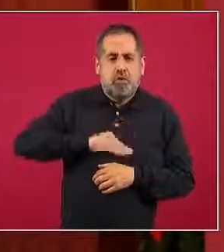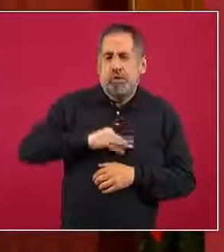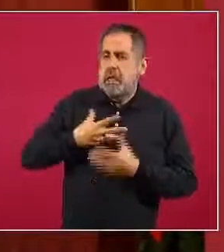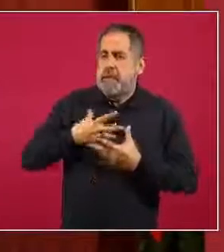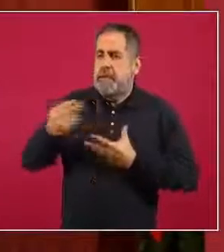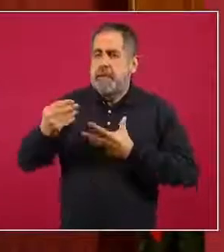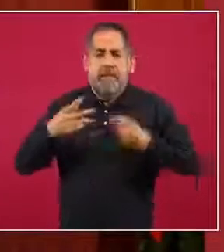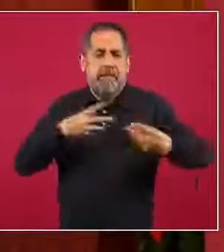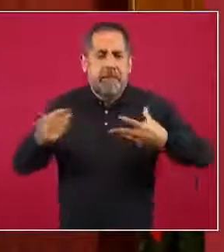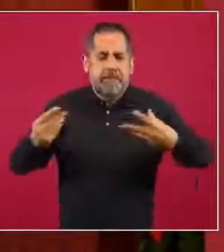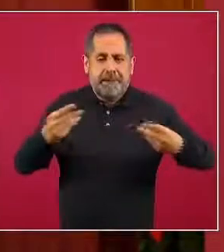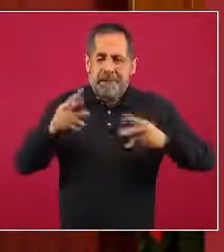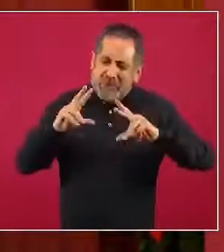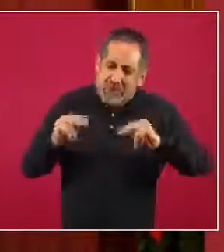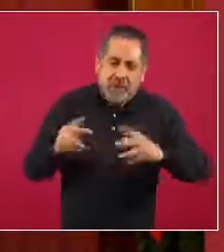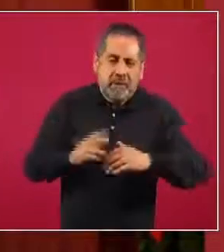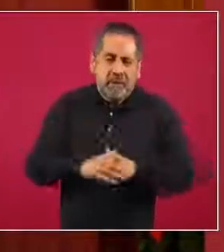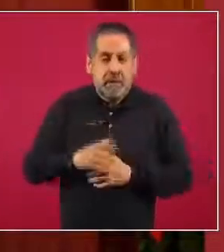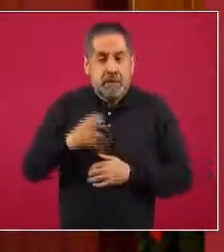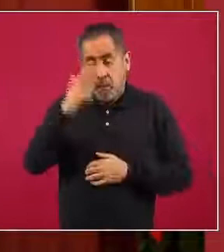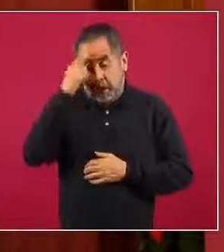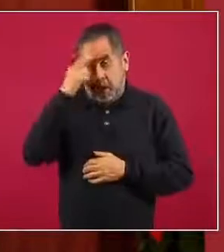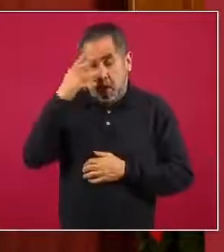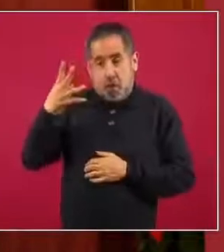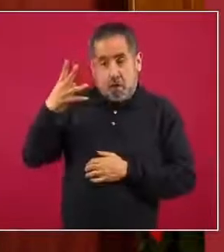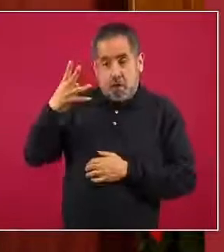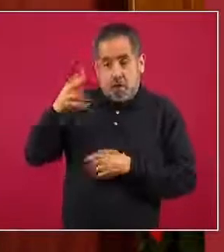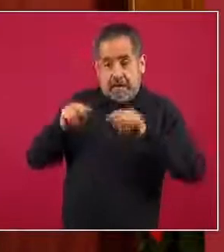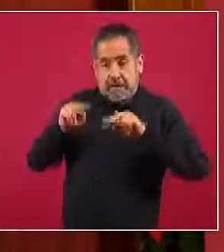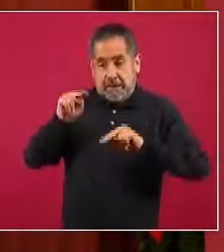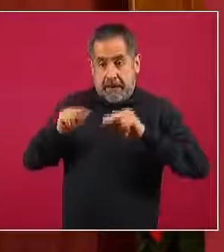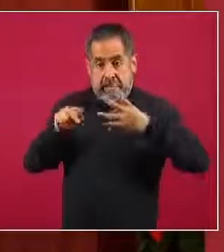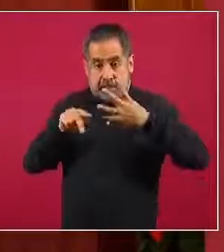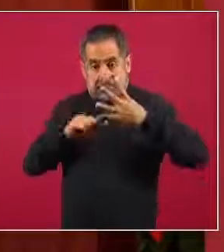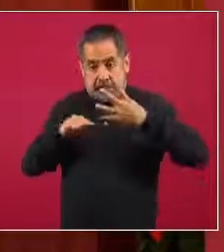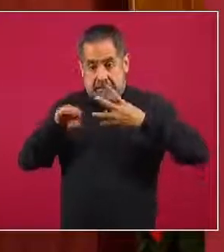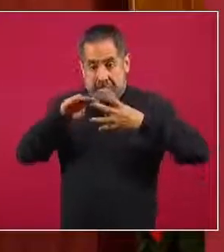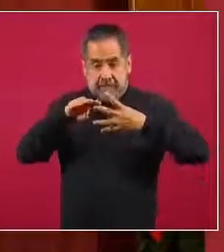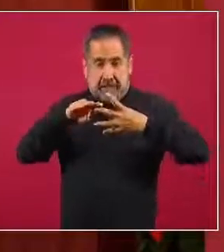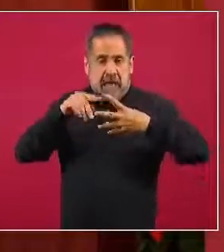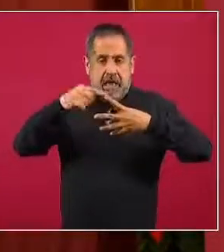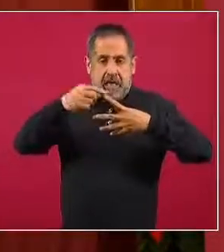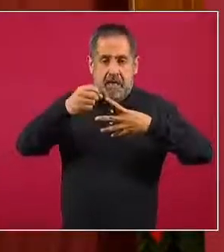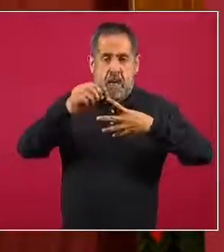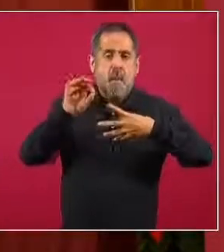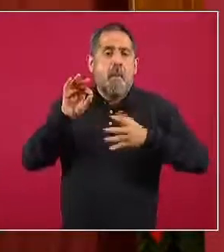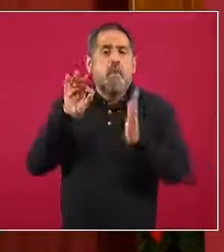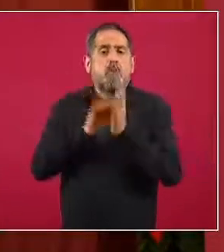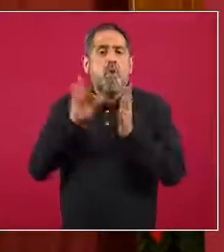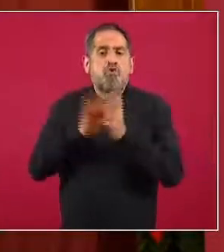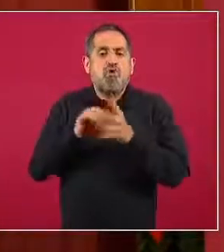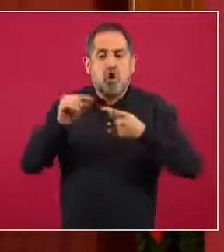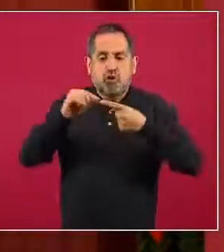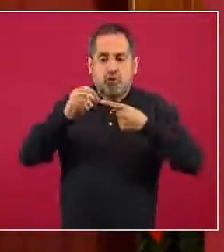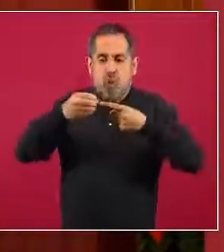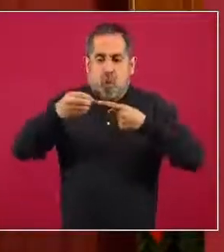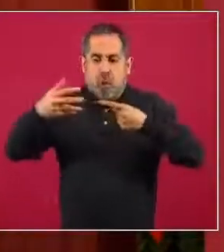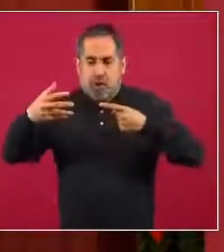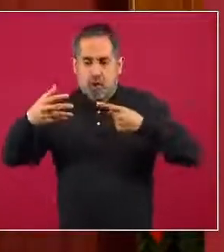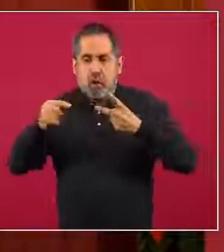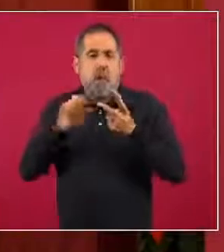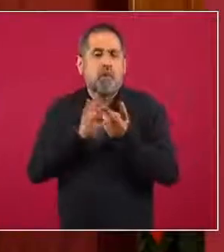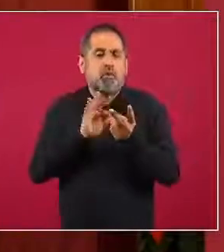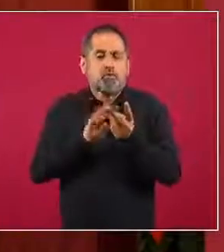Recordemos que más allá de los cuatro niveles de riesgo, cada uno de los niveles tiene una puntuación al interior, y por lo tanto